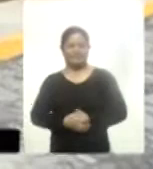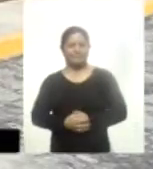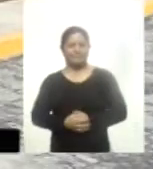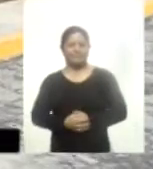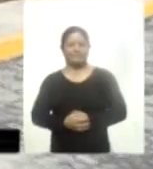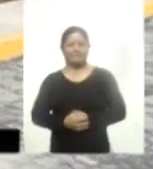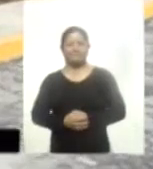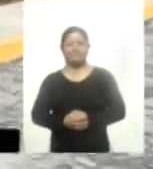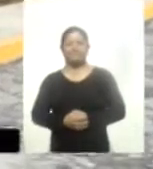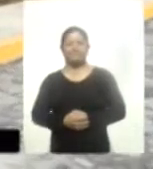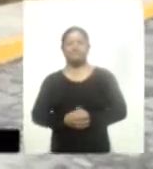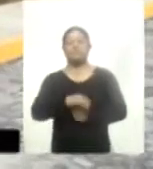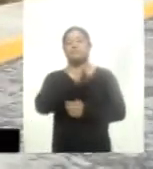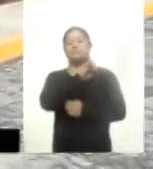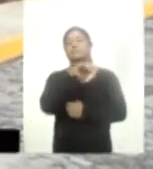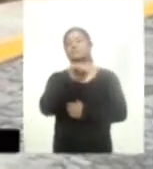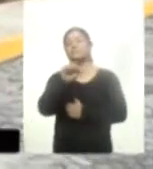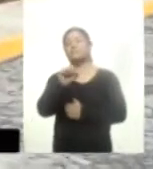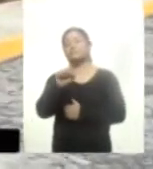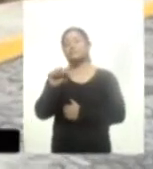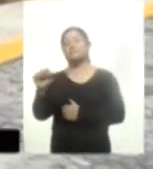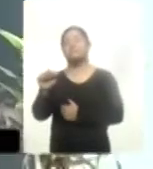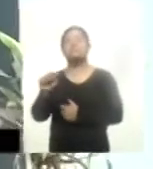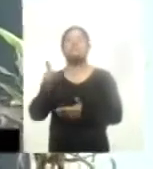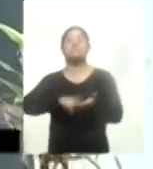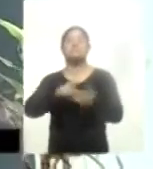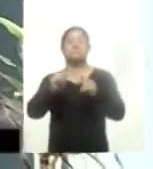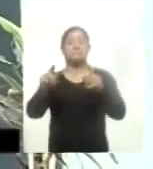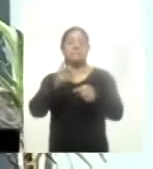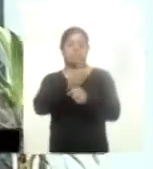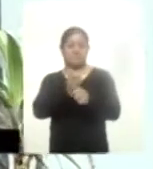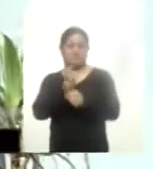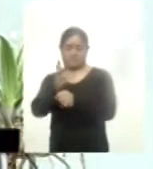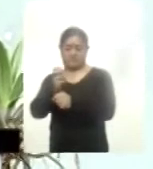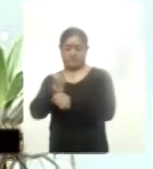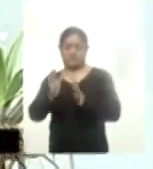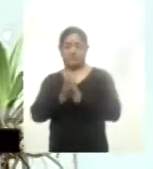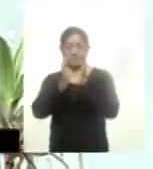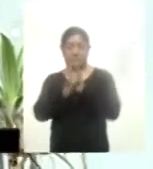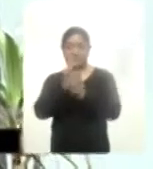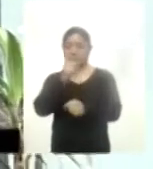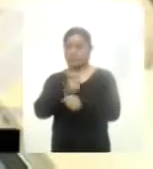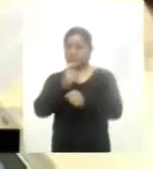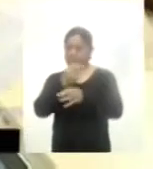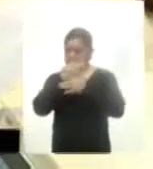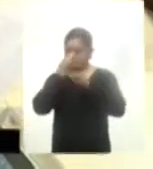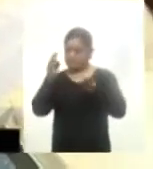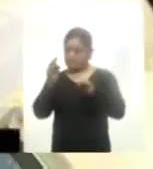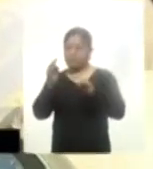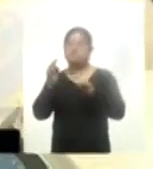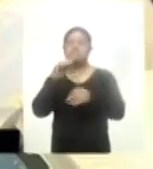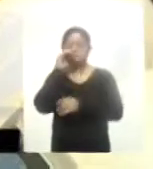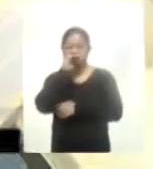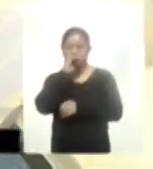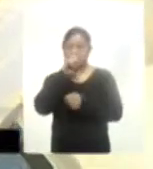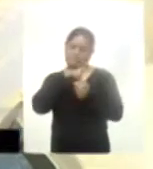El Instituto Mexicano del Seguro Social en Tlaxcala invita a participar en la primera jornada de donación altruista de sangre que se